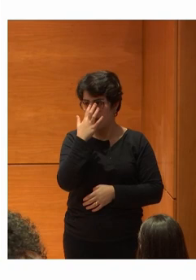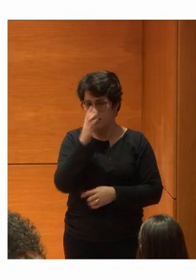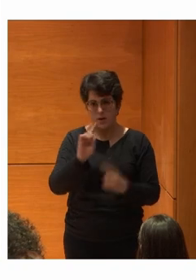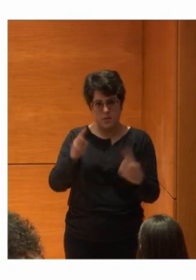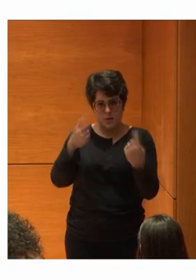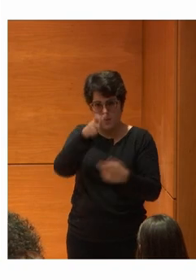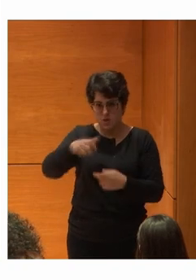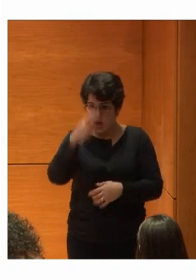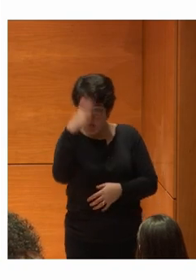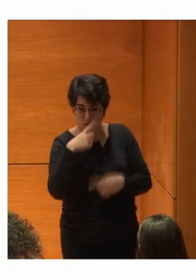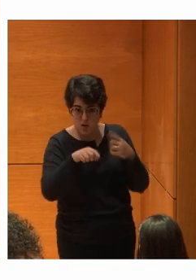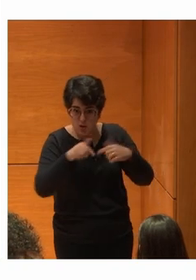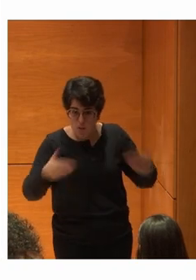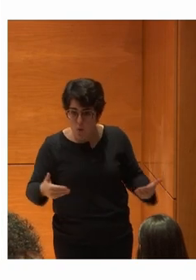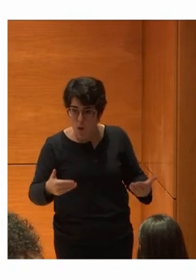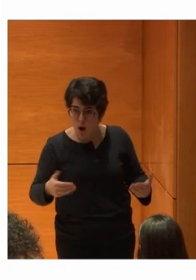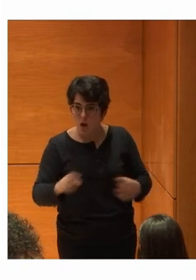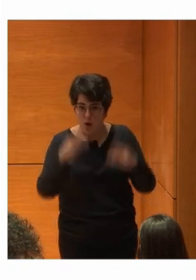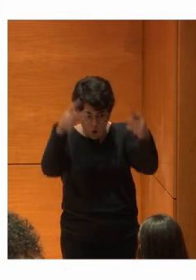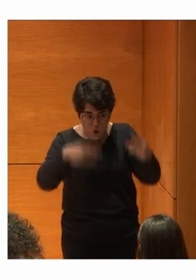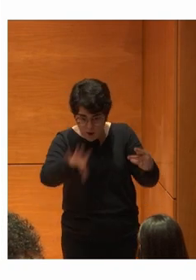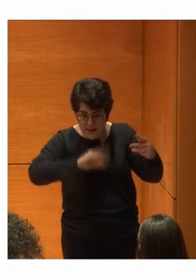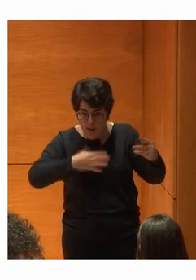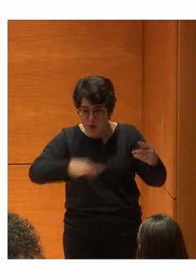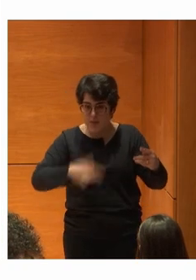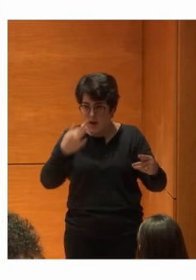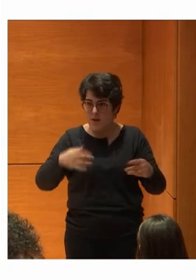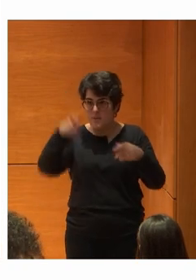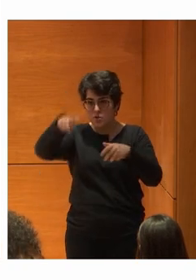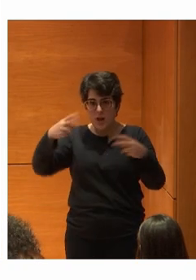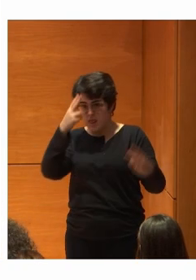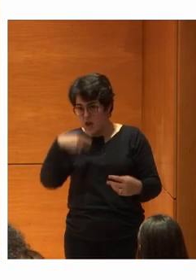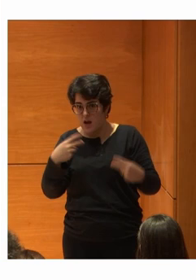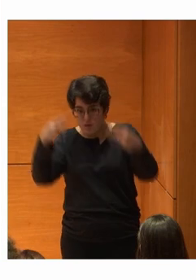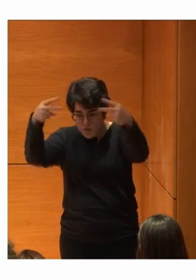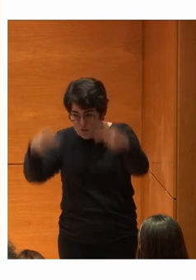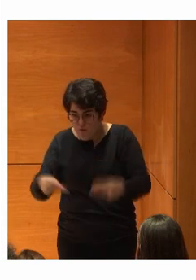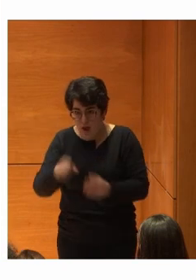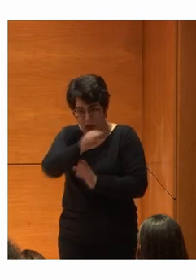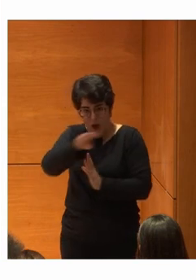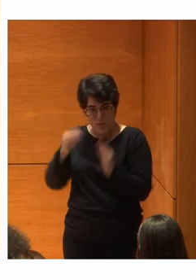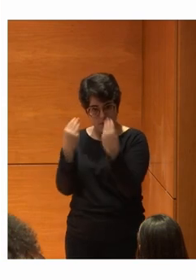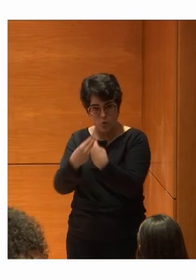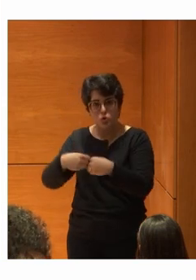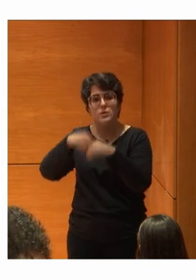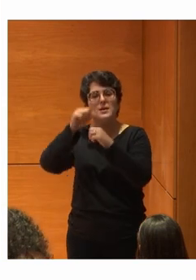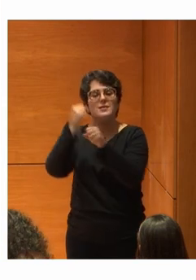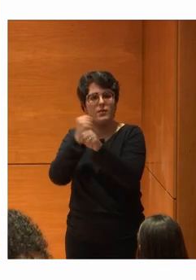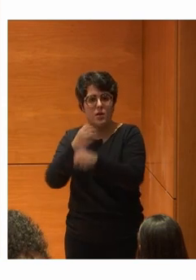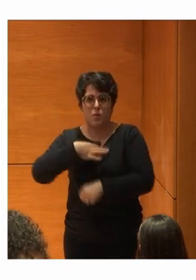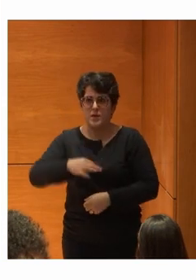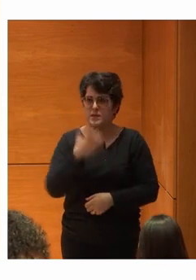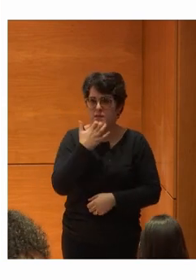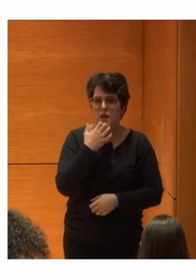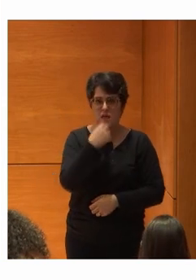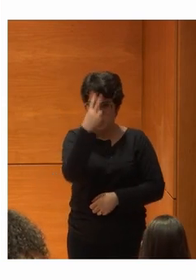las personas ciegas Puedan entender ese código Y las personas ciegas Puedan trabajar Con esas aplicaciones Con dificultad visual Con